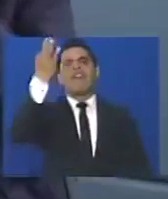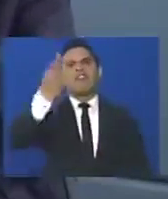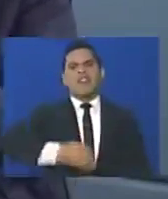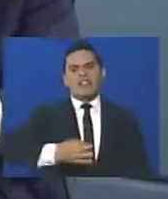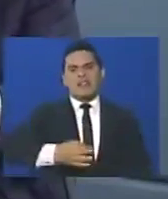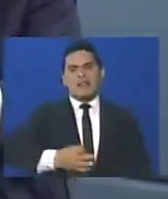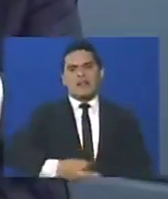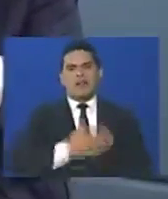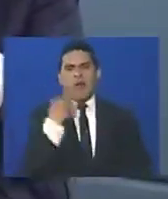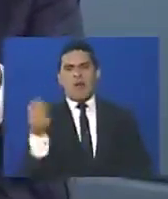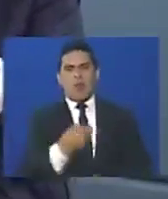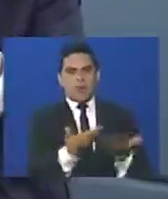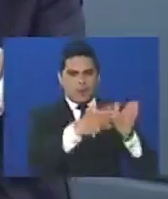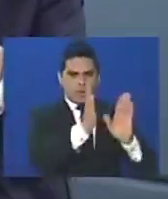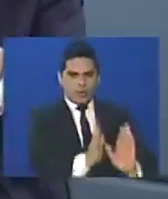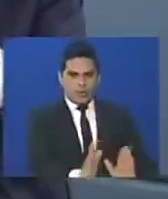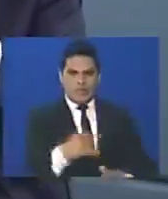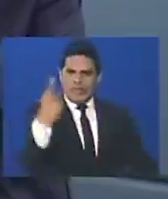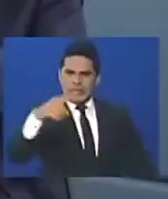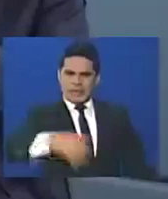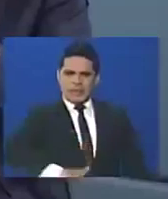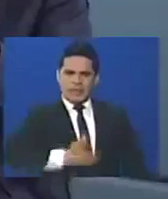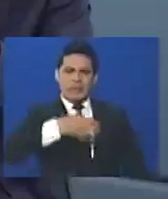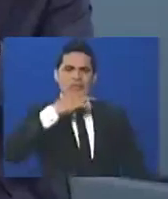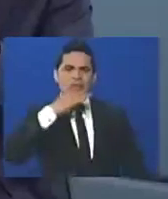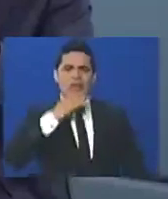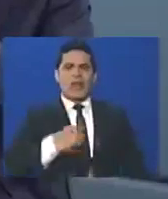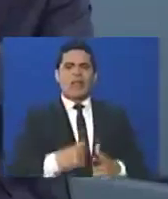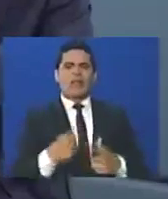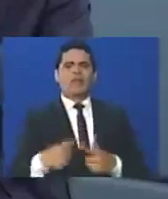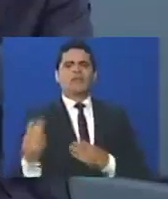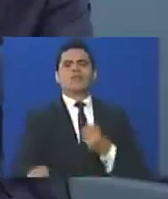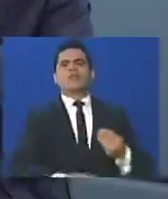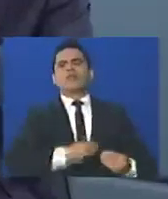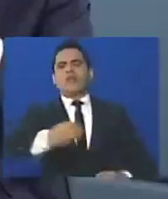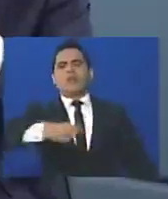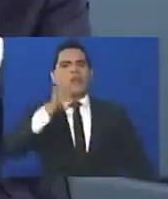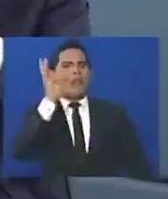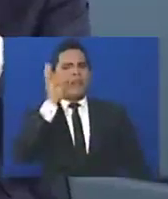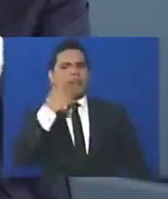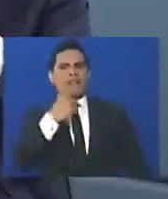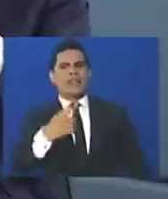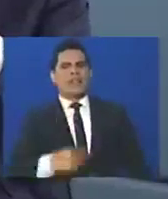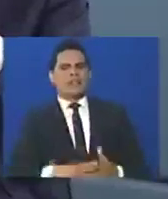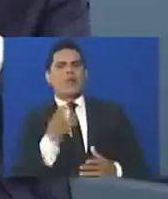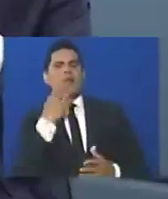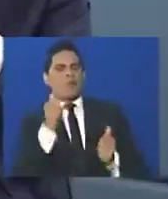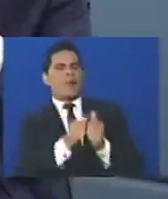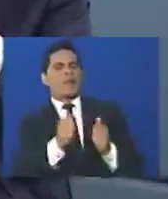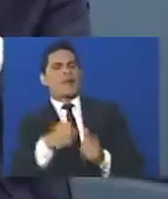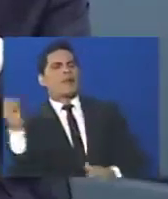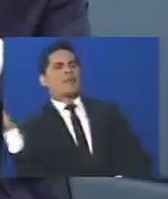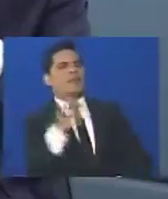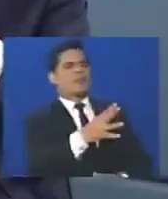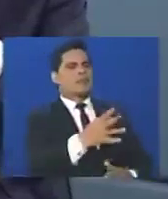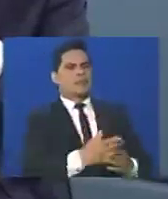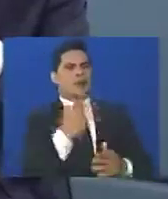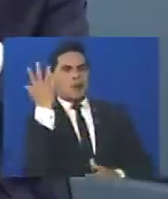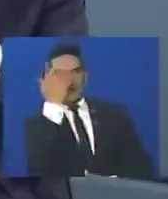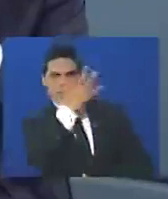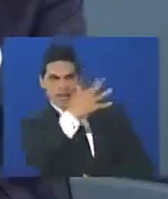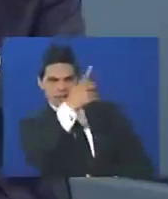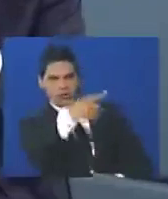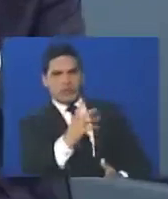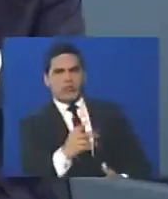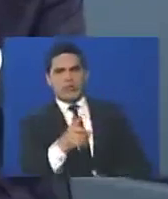Están llenos de indignación. Están llenos de impotencia. Y lo que no puede ser, señora fiscal, es que por romper una vidriera o por romper un bien